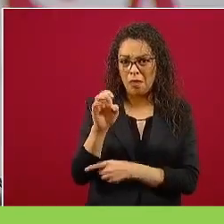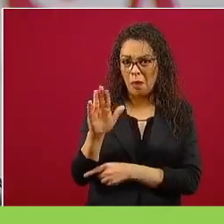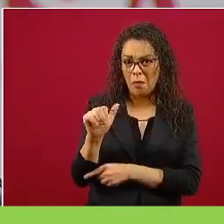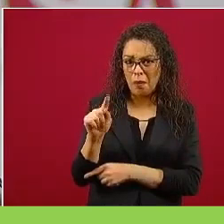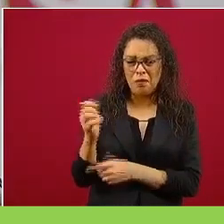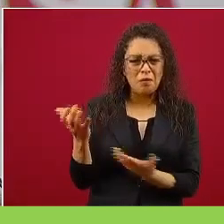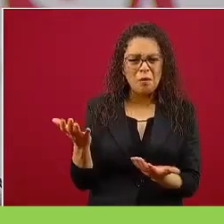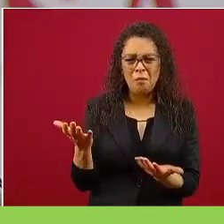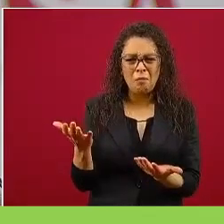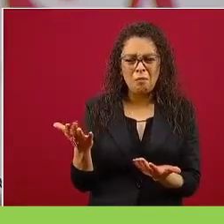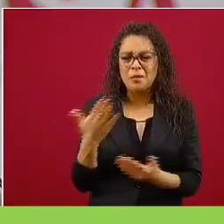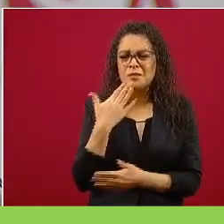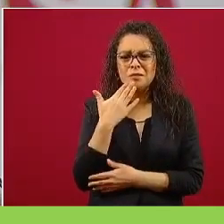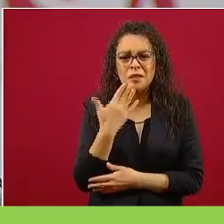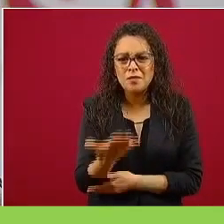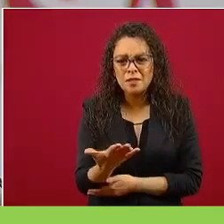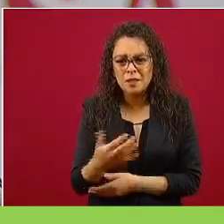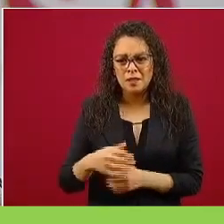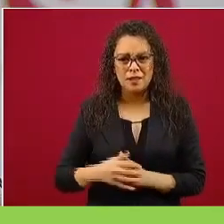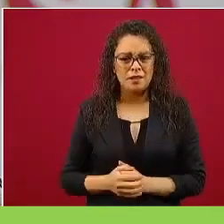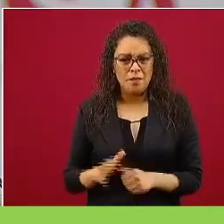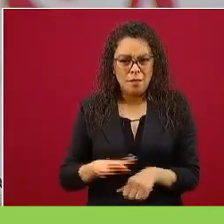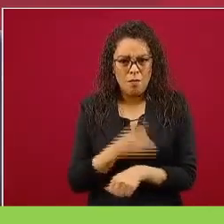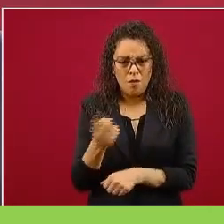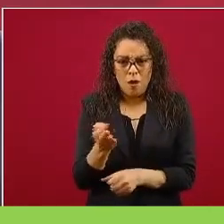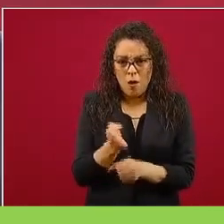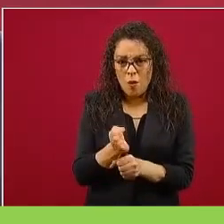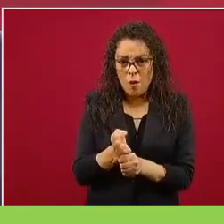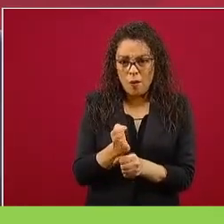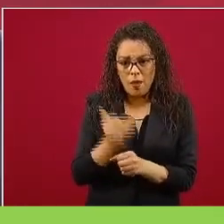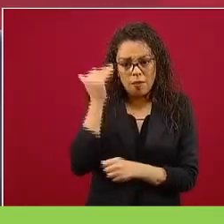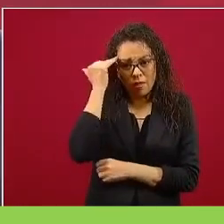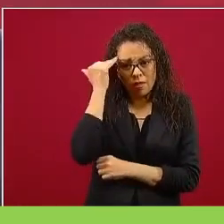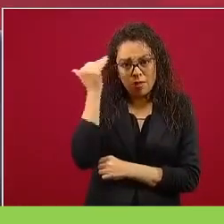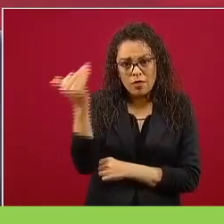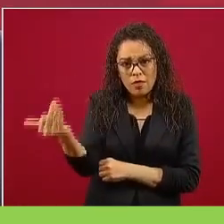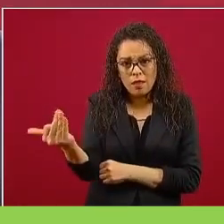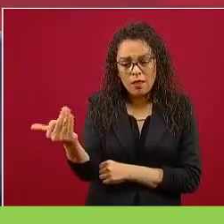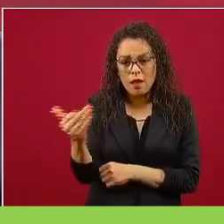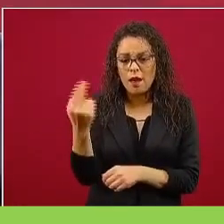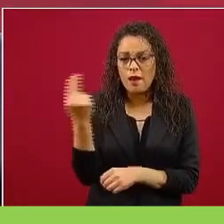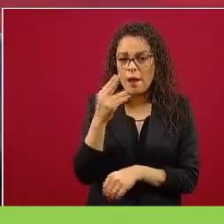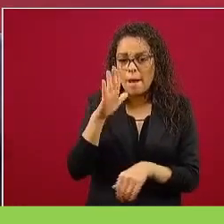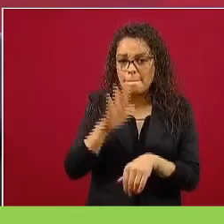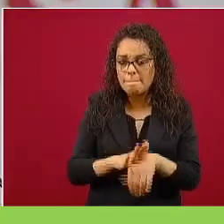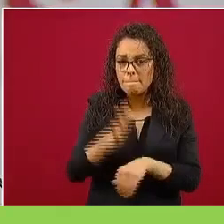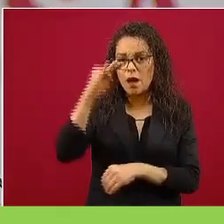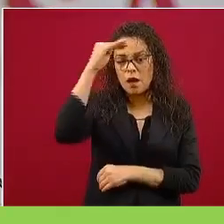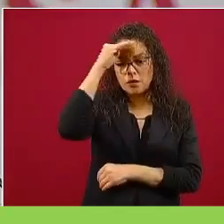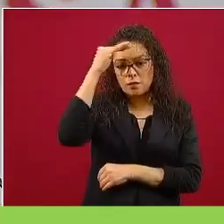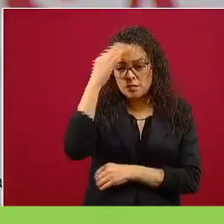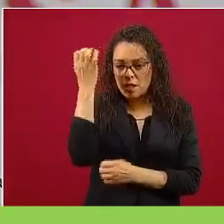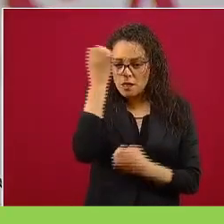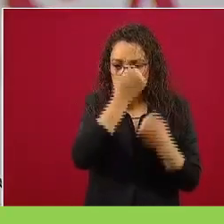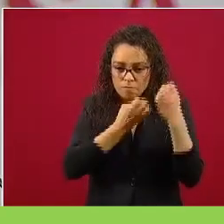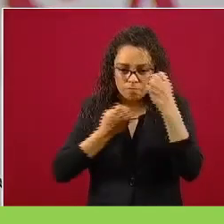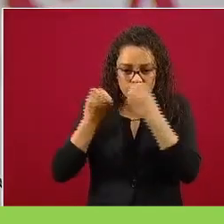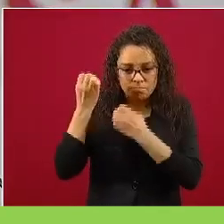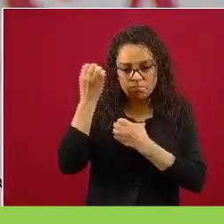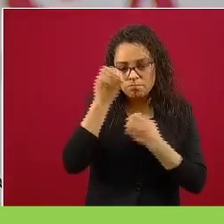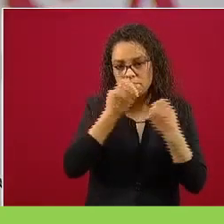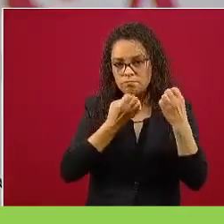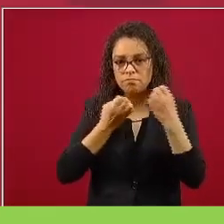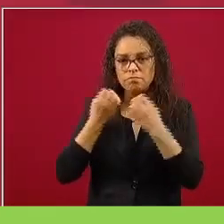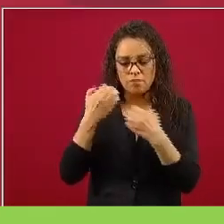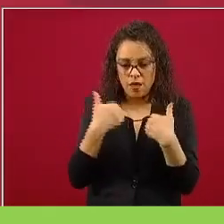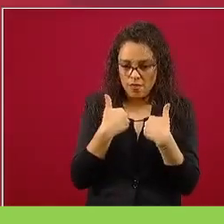Estos son los momentos momentos de más análisis, de más reflexión. Si vamos